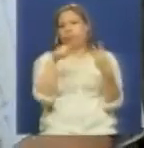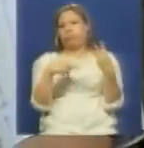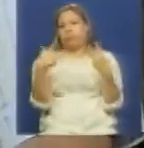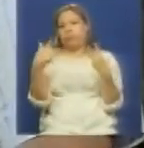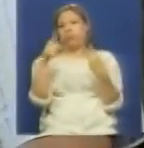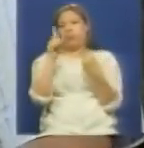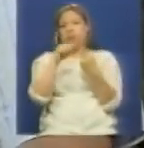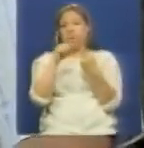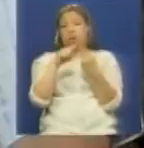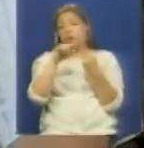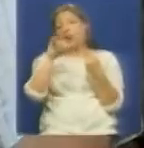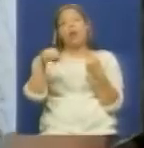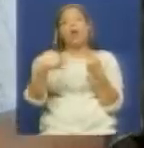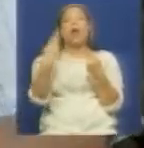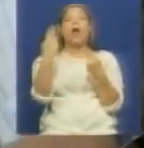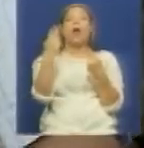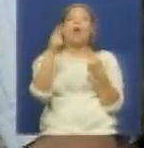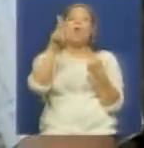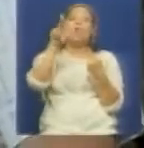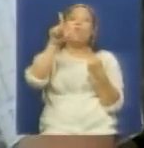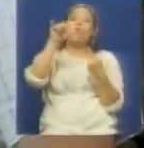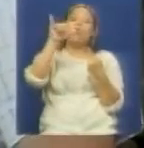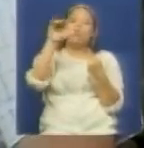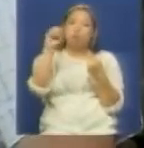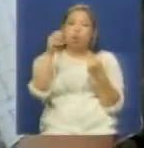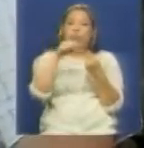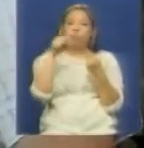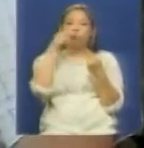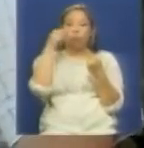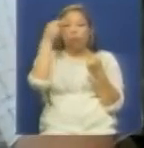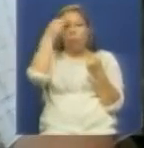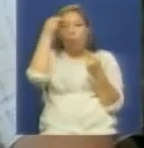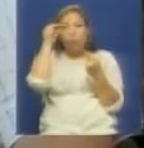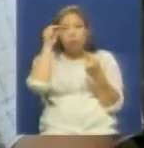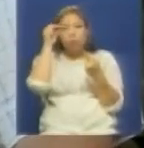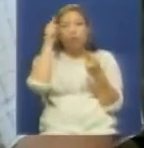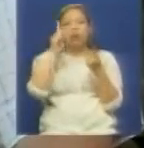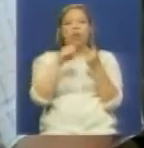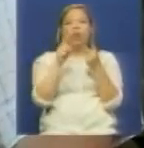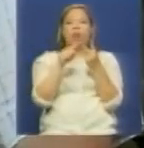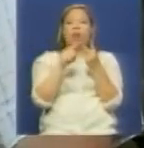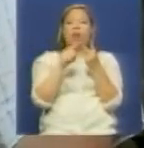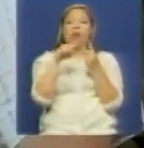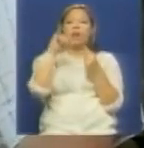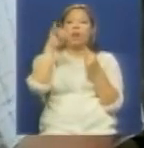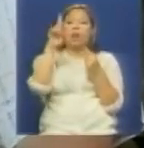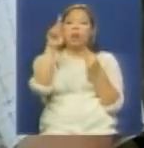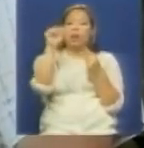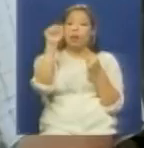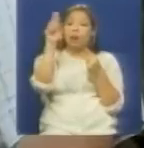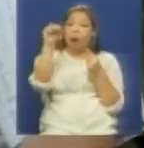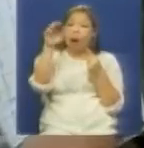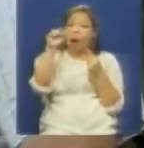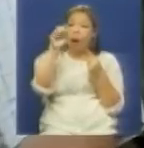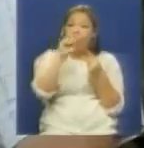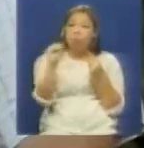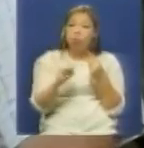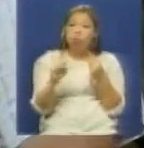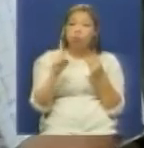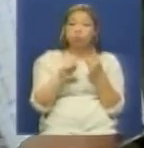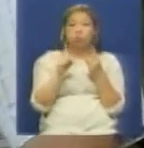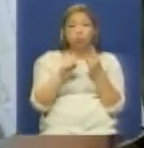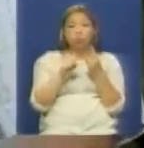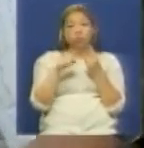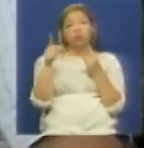Ayú, Julio, Borges y otros allí el pueblo ha entendido que ellos vienen por las conquistas